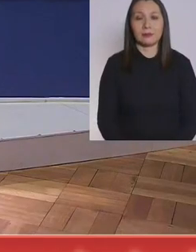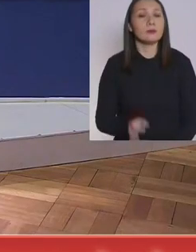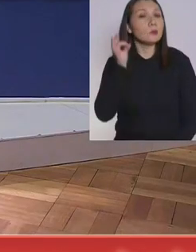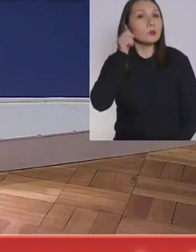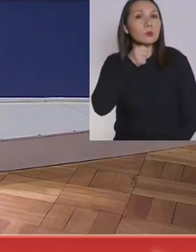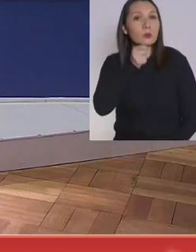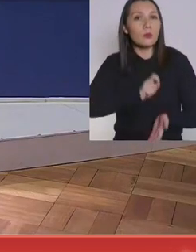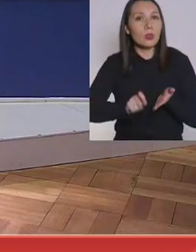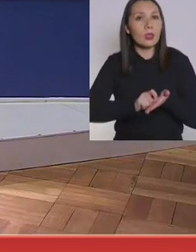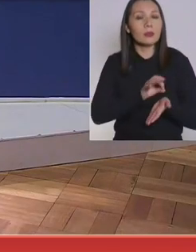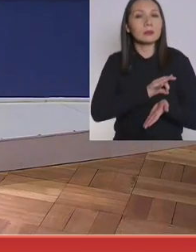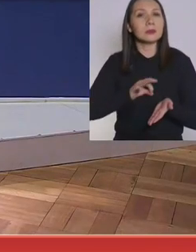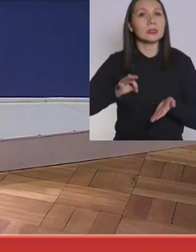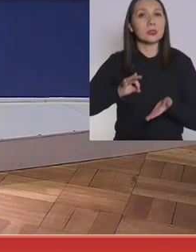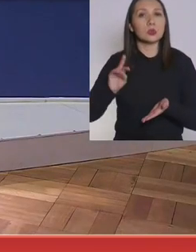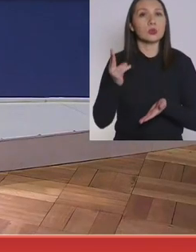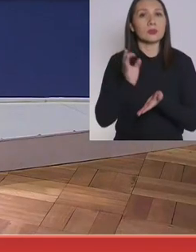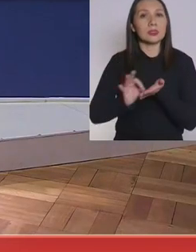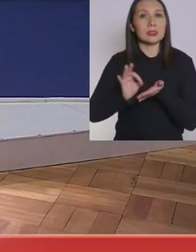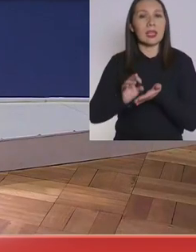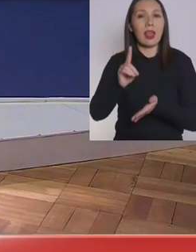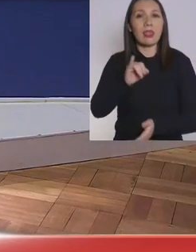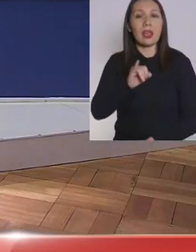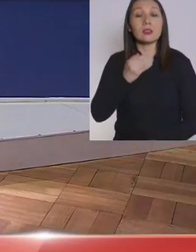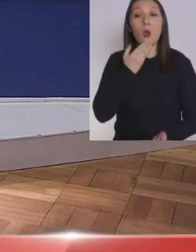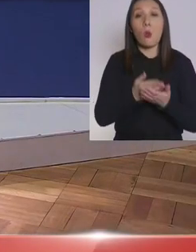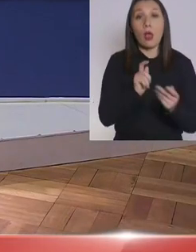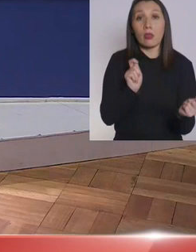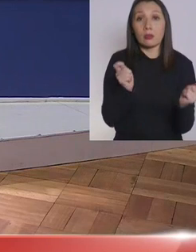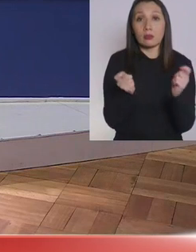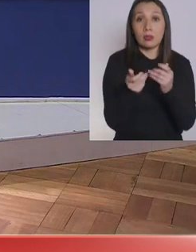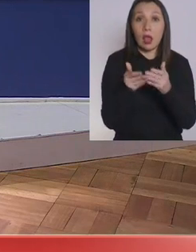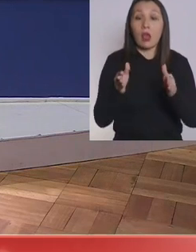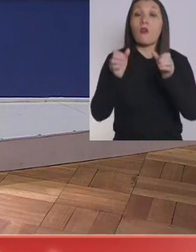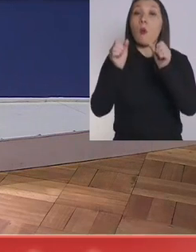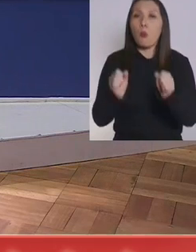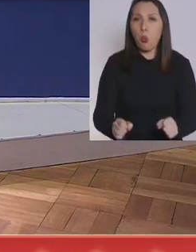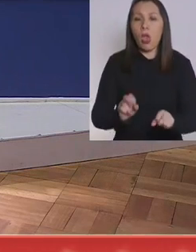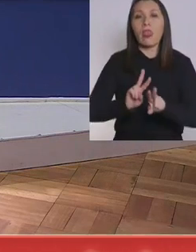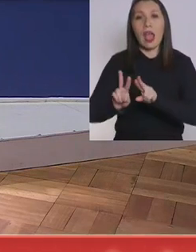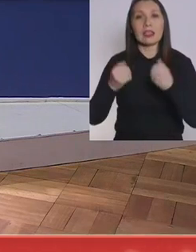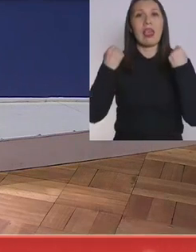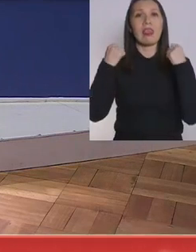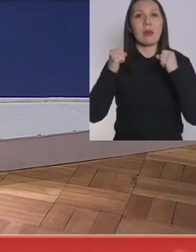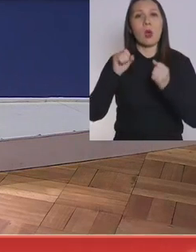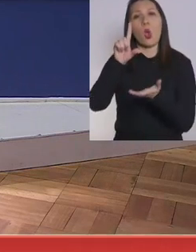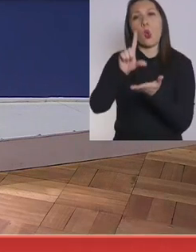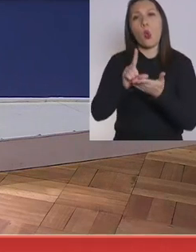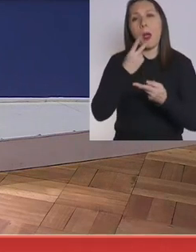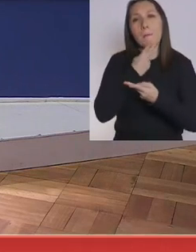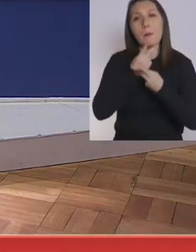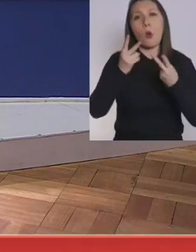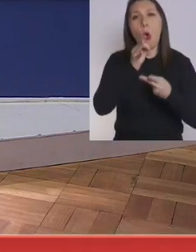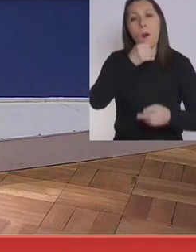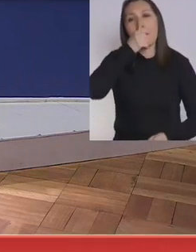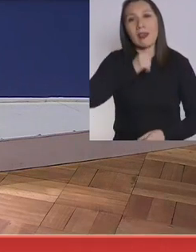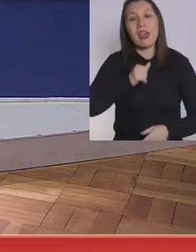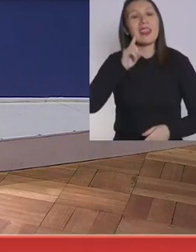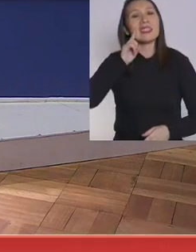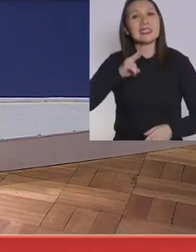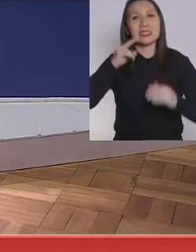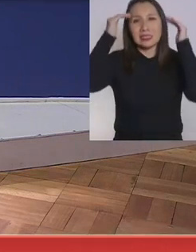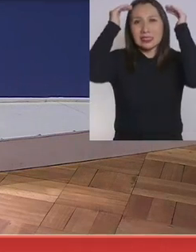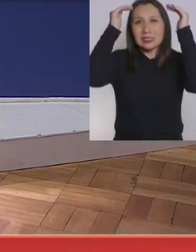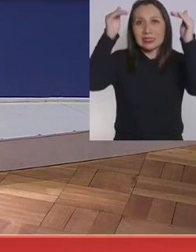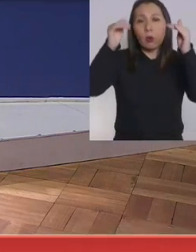Ministro, ayer la subsecretaria Daza dijo que en fase de transición se va a poder hacer deporte en espacios públicos o privados que sean abiertos